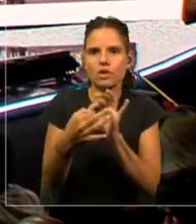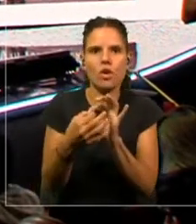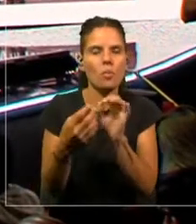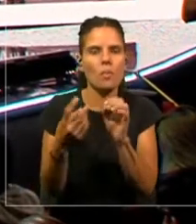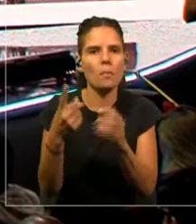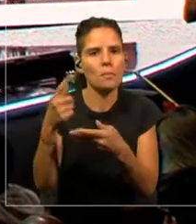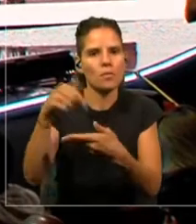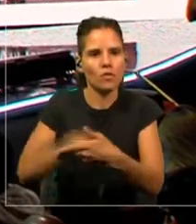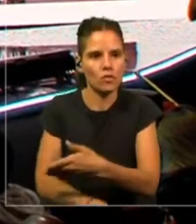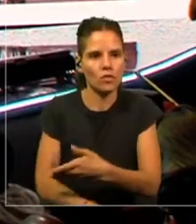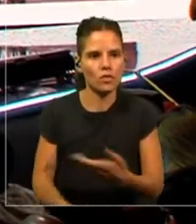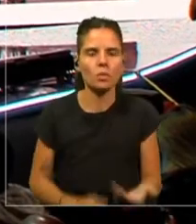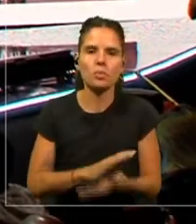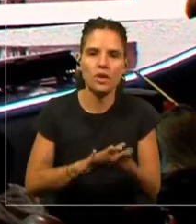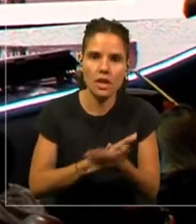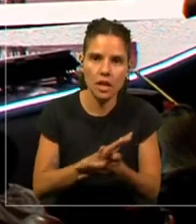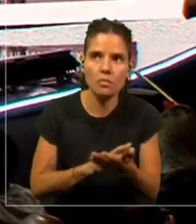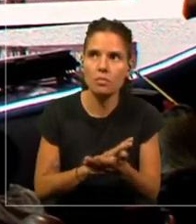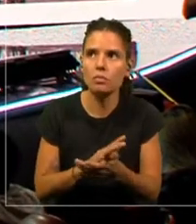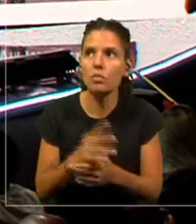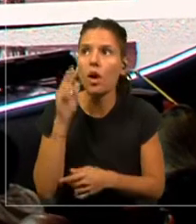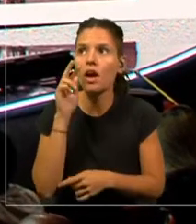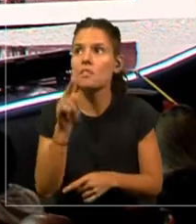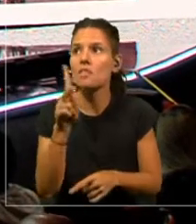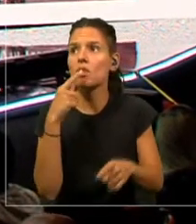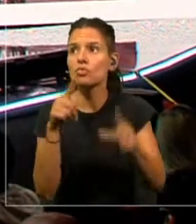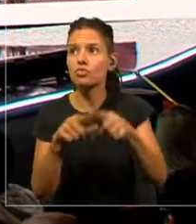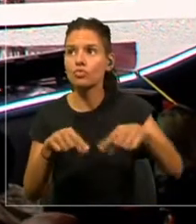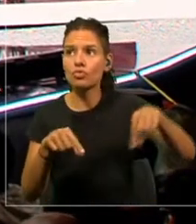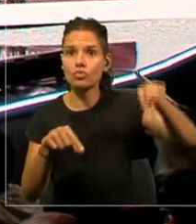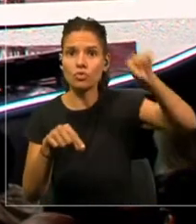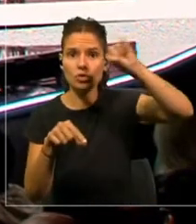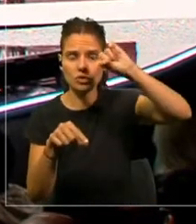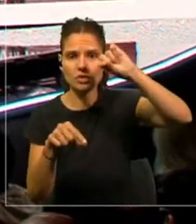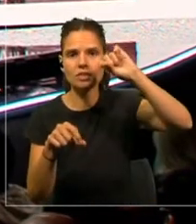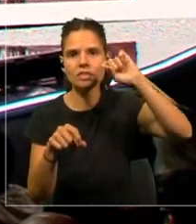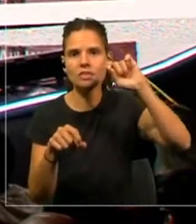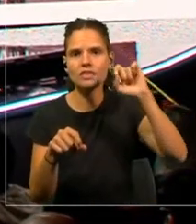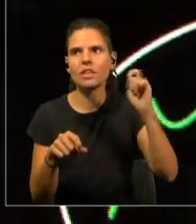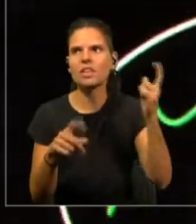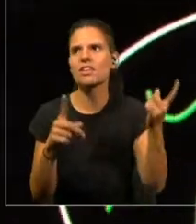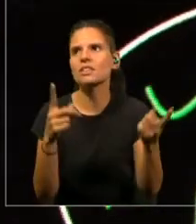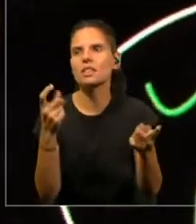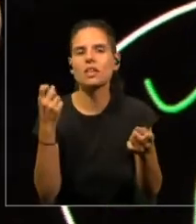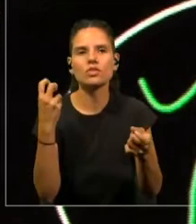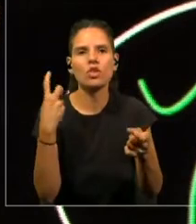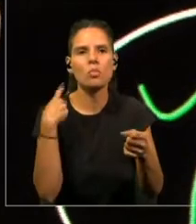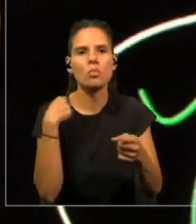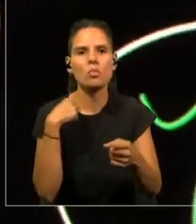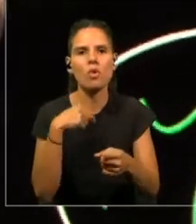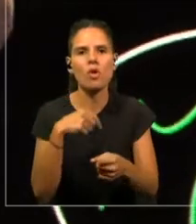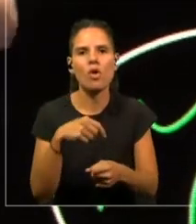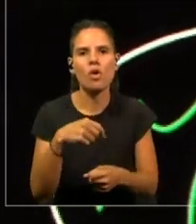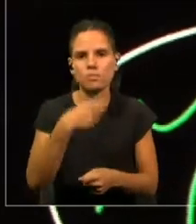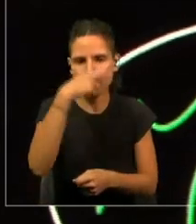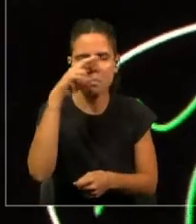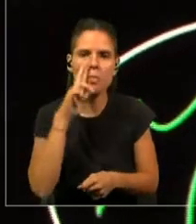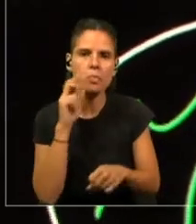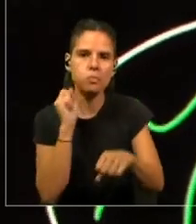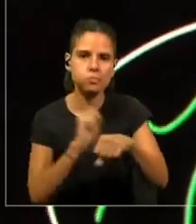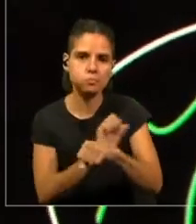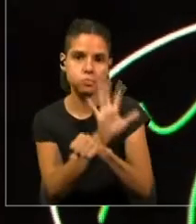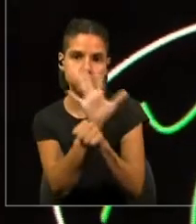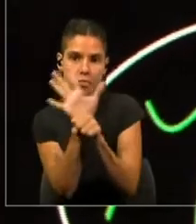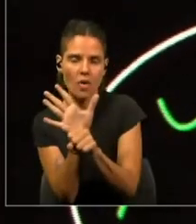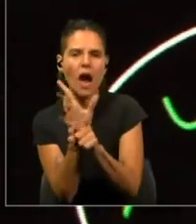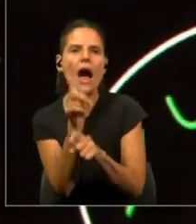ejemplo, la cola que ven ahí de esta como pavo real, había un equipo de personas que